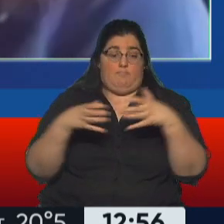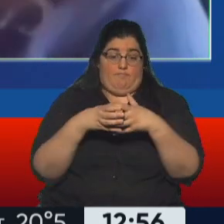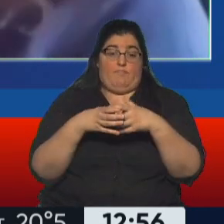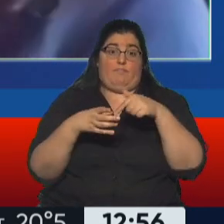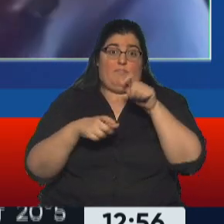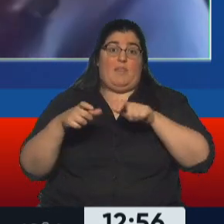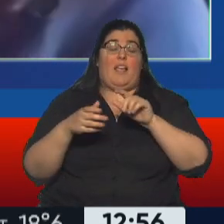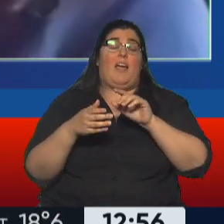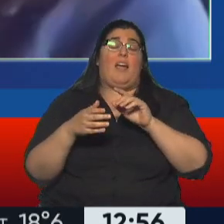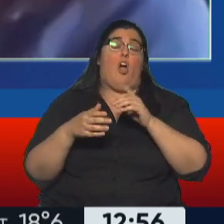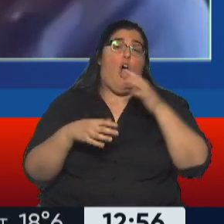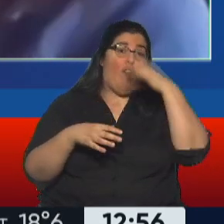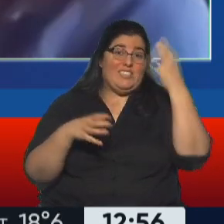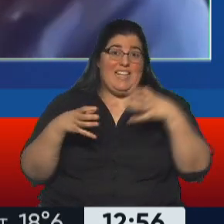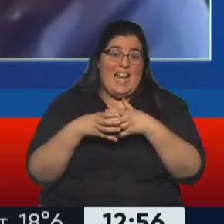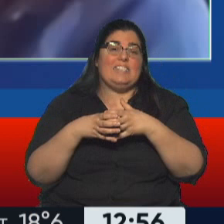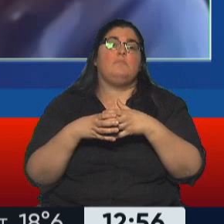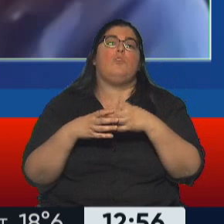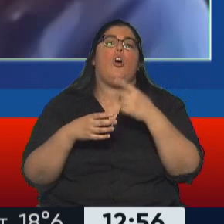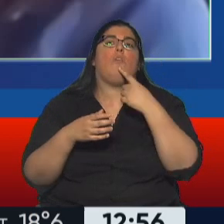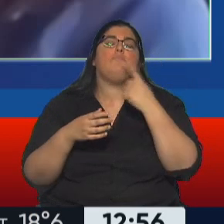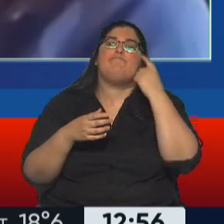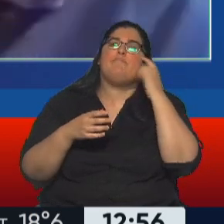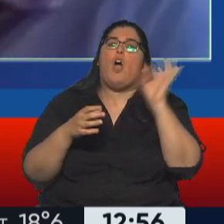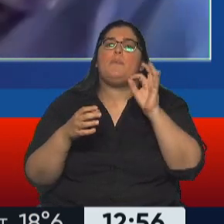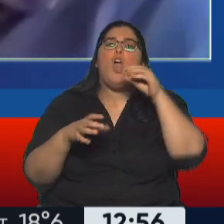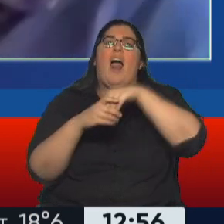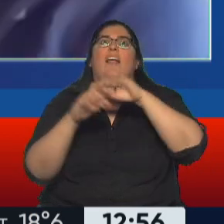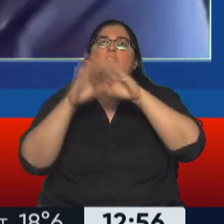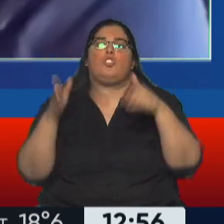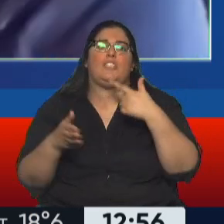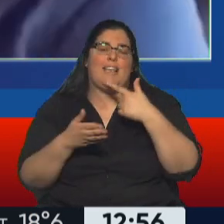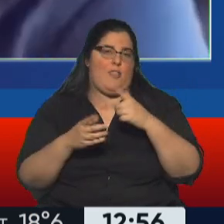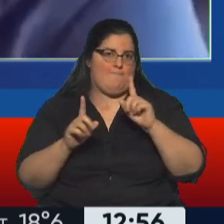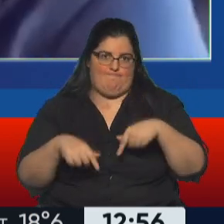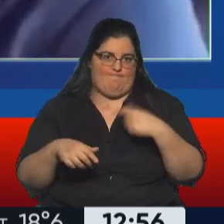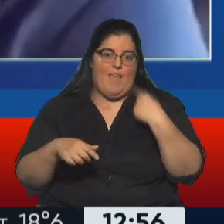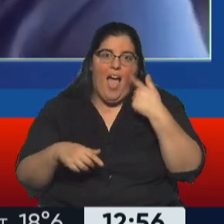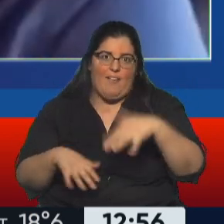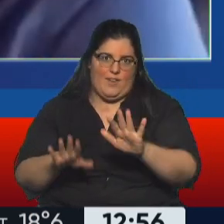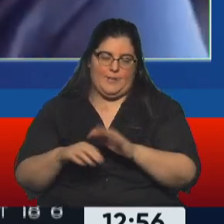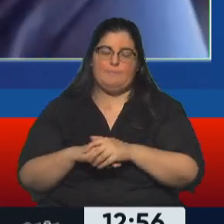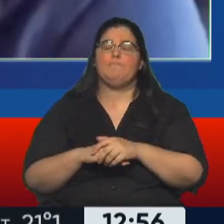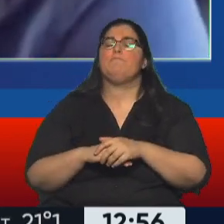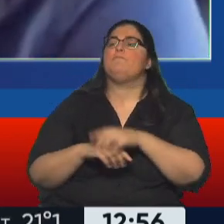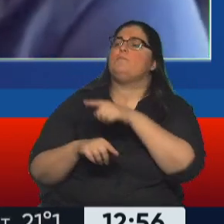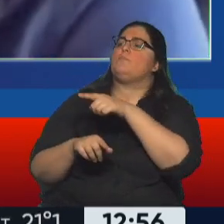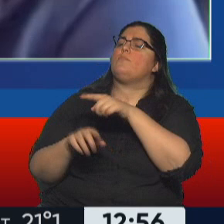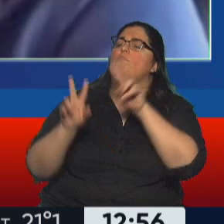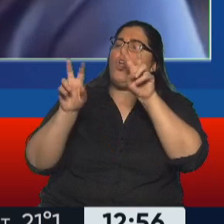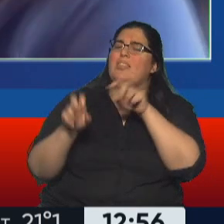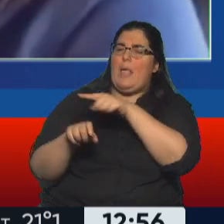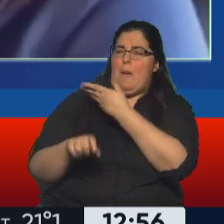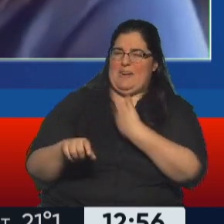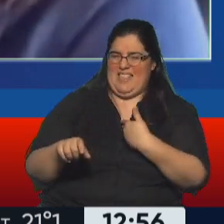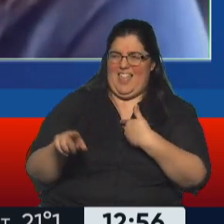está por verse. Rosana, ¿qué tal? ¿Cómo te va? José Natanzón te saluda. Más allá de la cuestión particular de Piñeira, a ver si